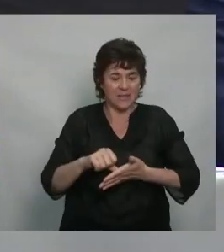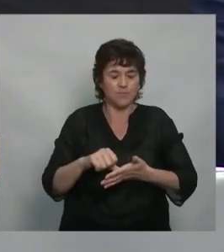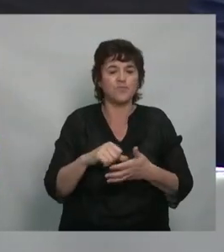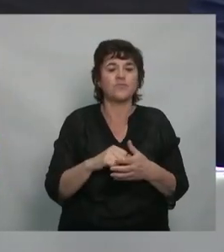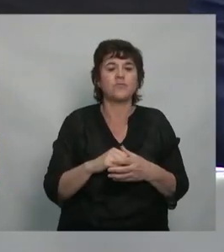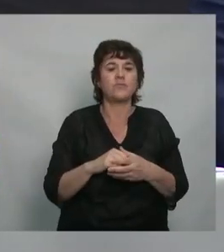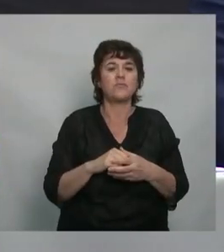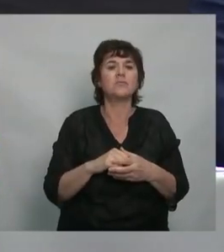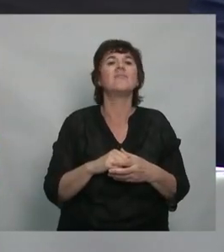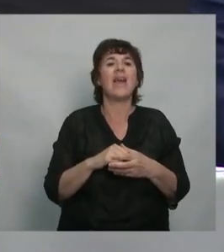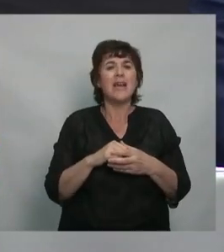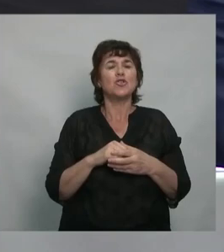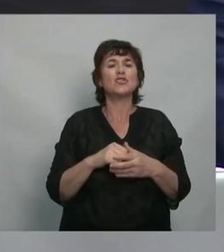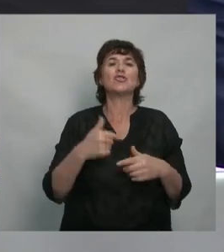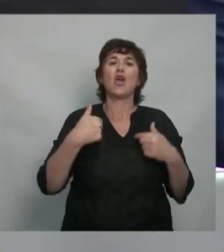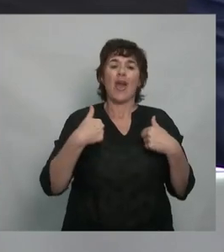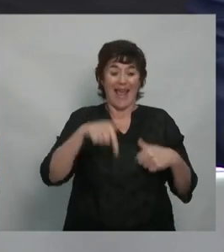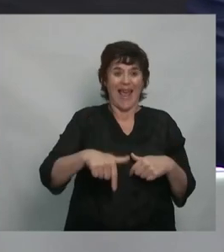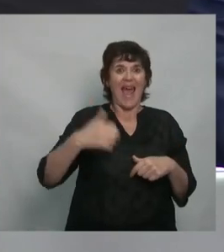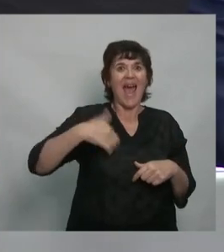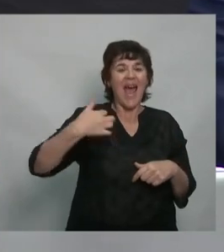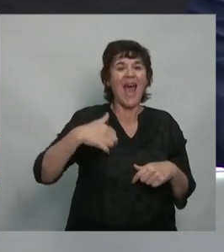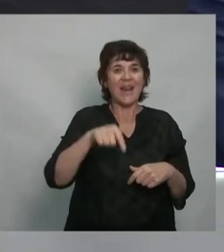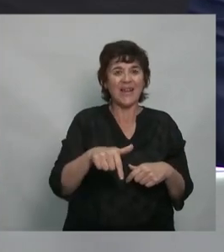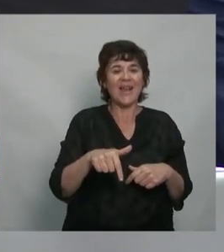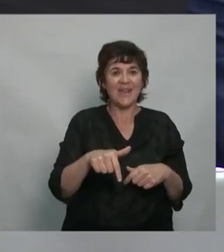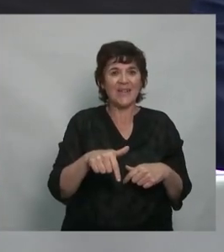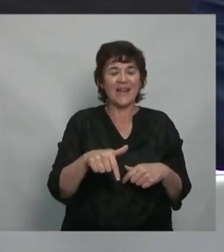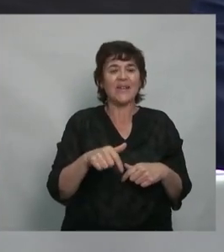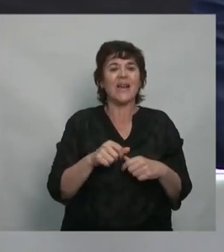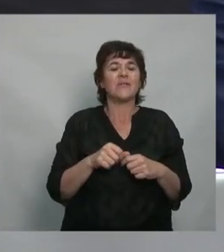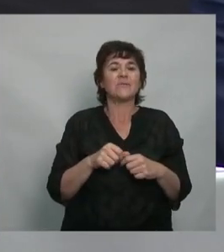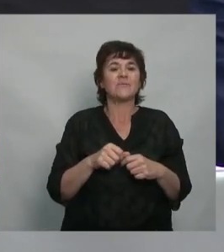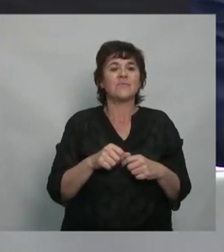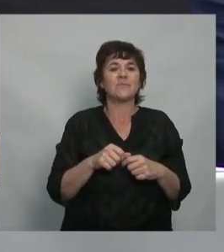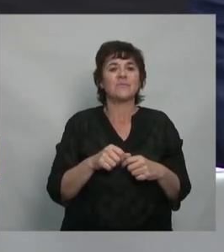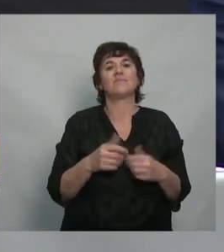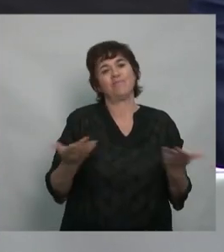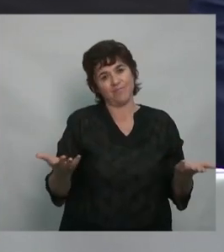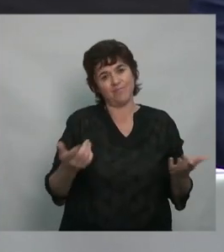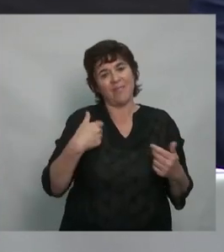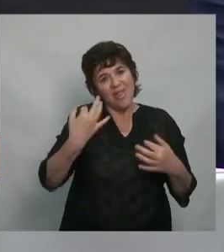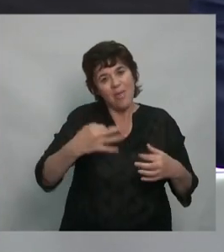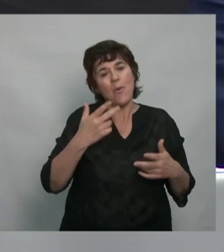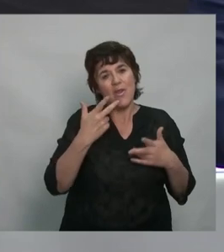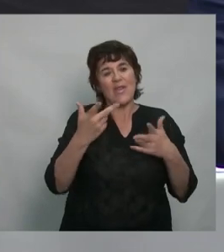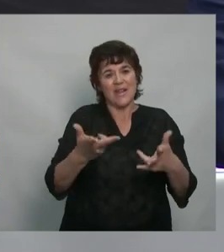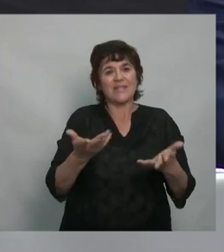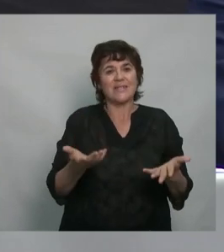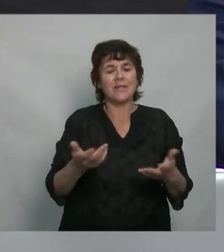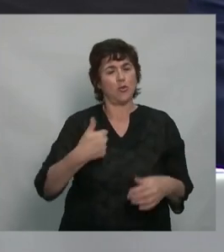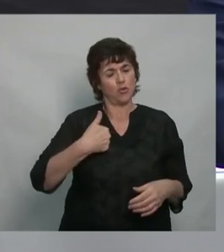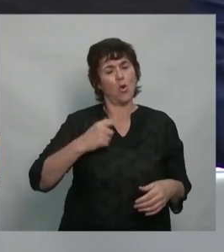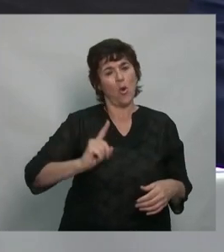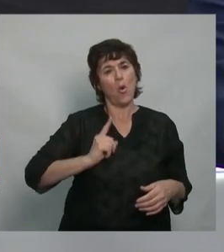no estamos ante una sociedad argentina, además, bueno es decirlo, compatriotas, y yo en ese sentido tengo